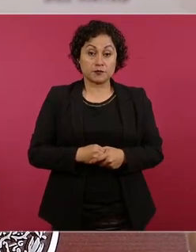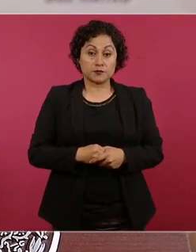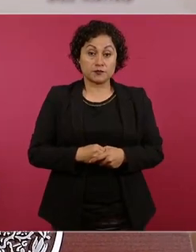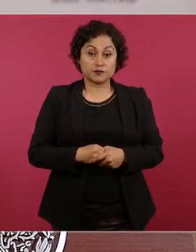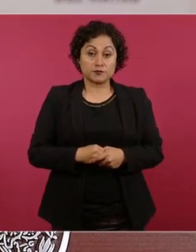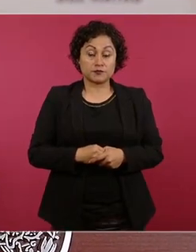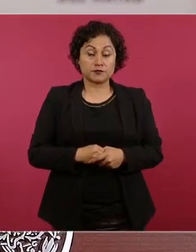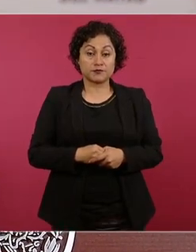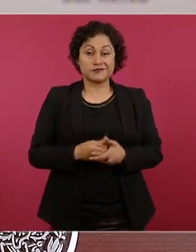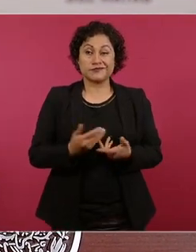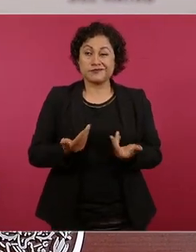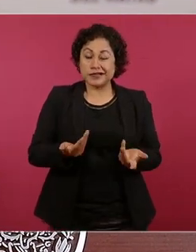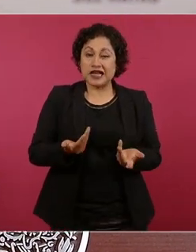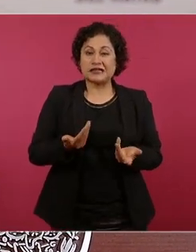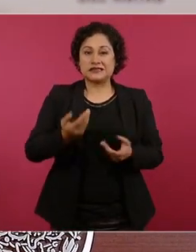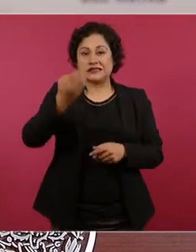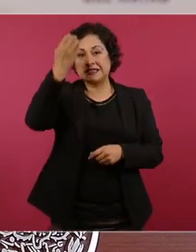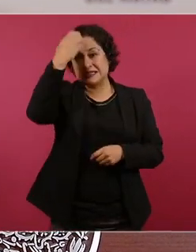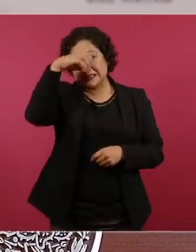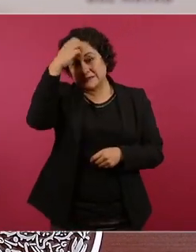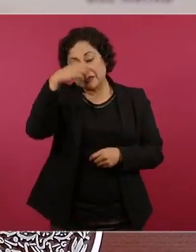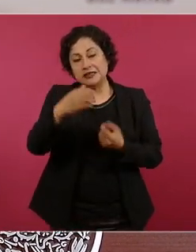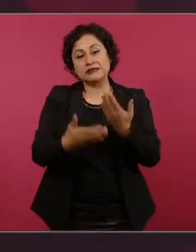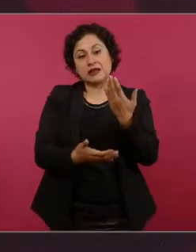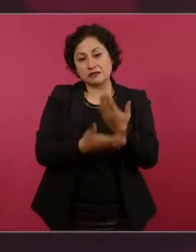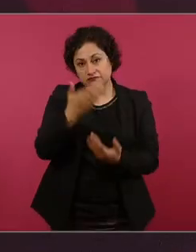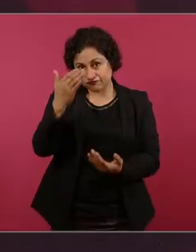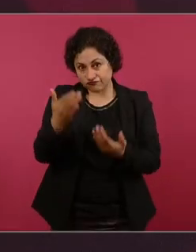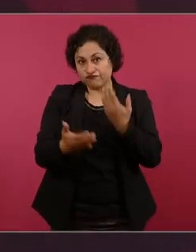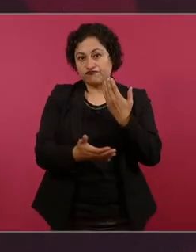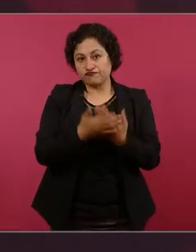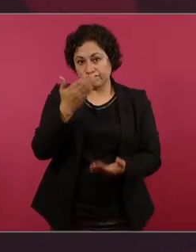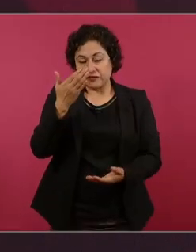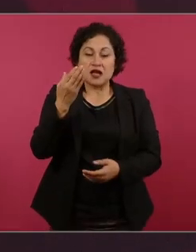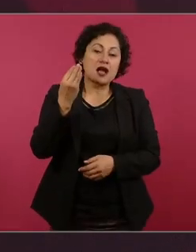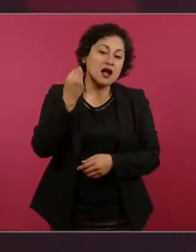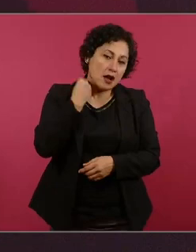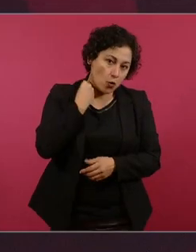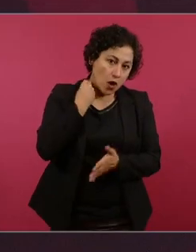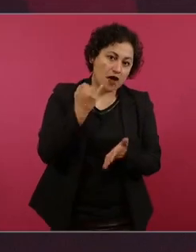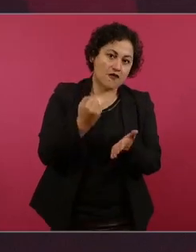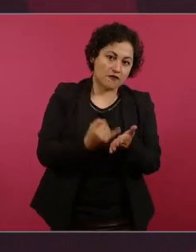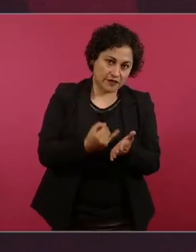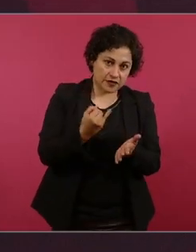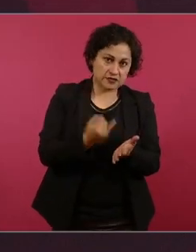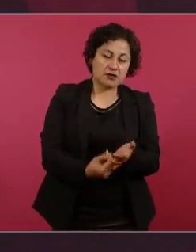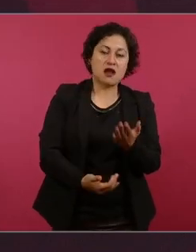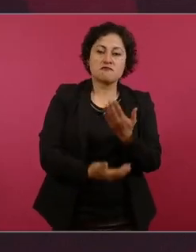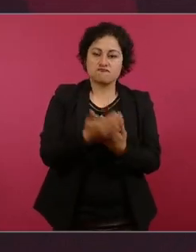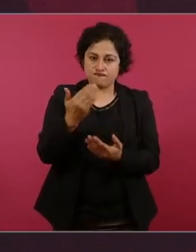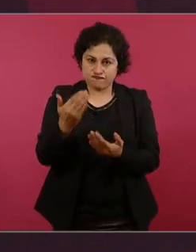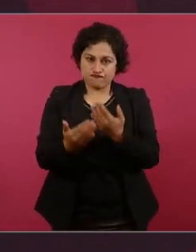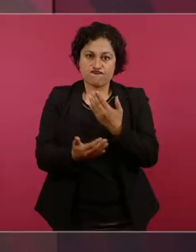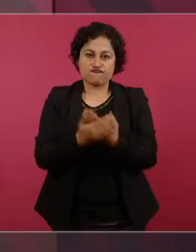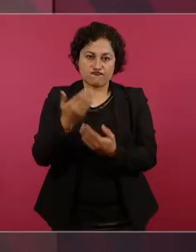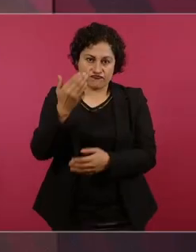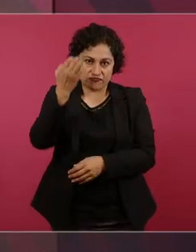inexpertos los abogados y los fiscalistas y engañan a sus clientes